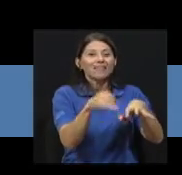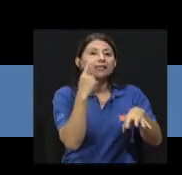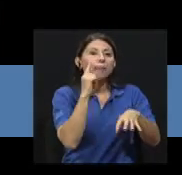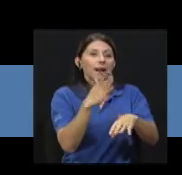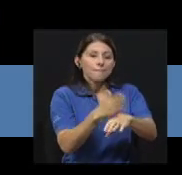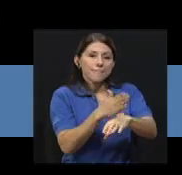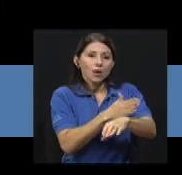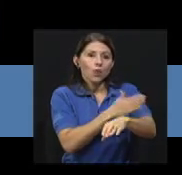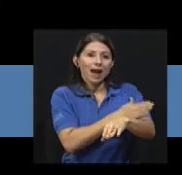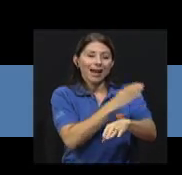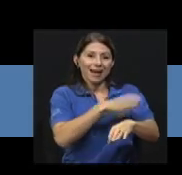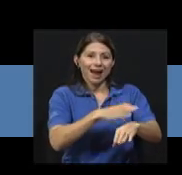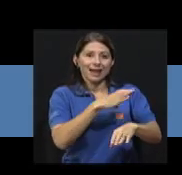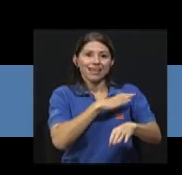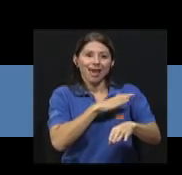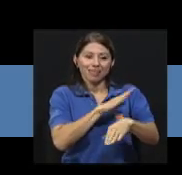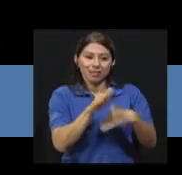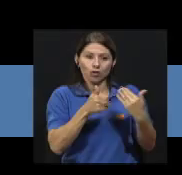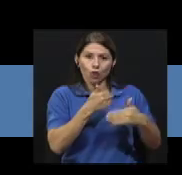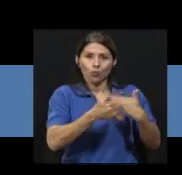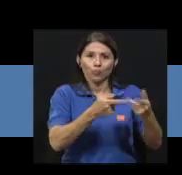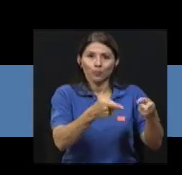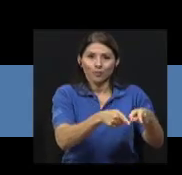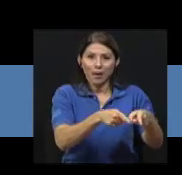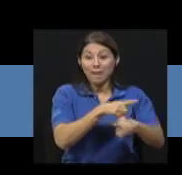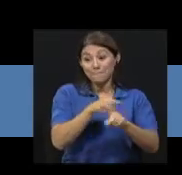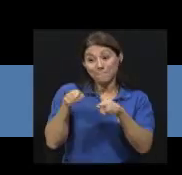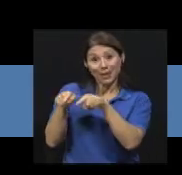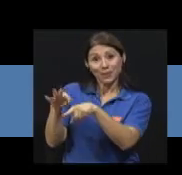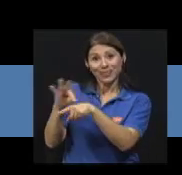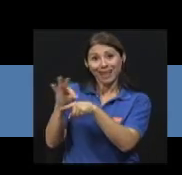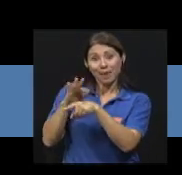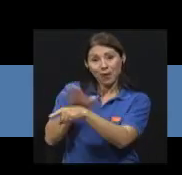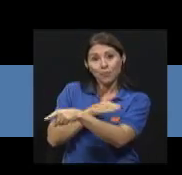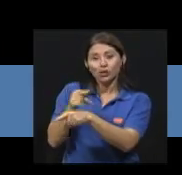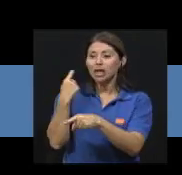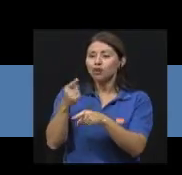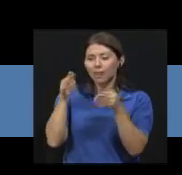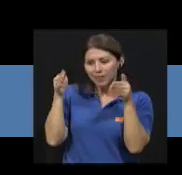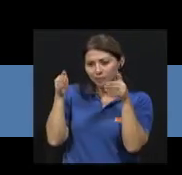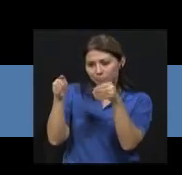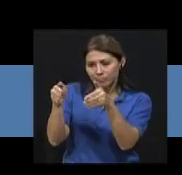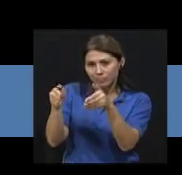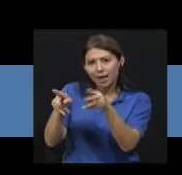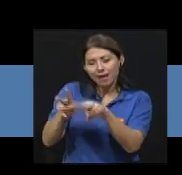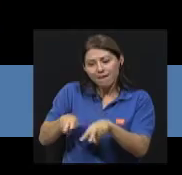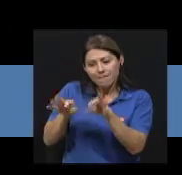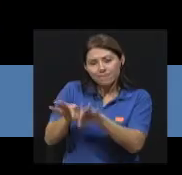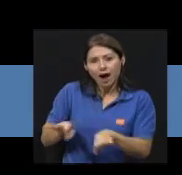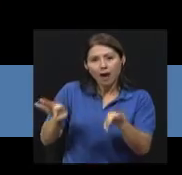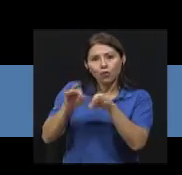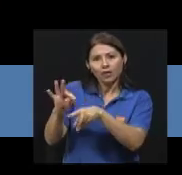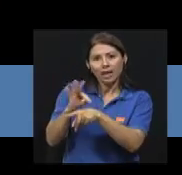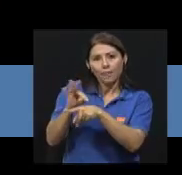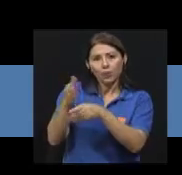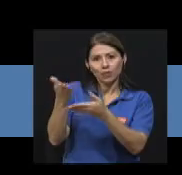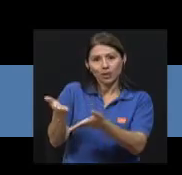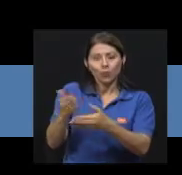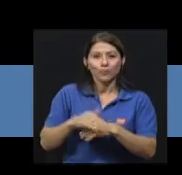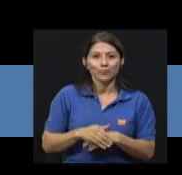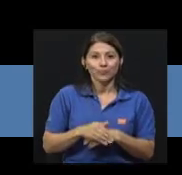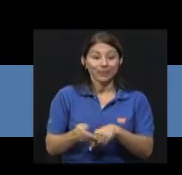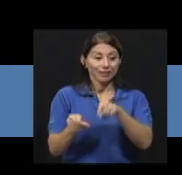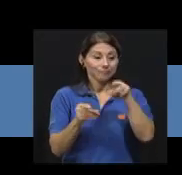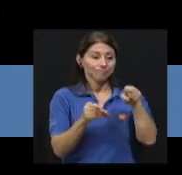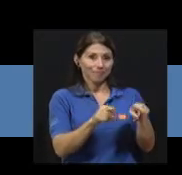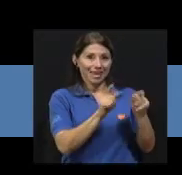las ejecuciones, pero en musicoterapia solo se considera el valor terapéutico de las ejecuciones. En educación musical,